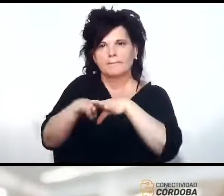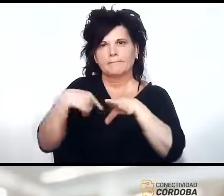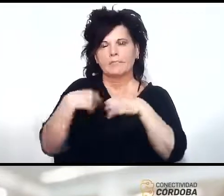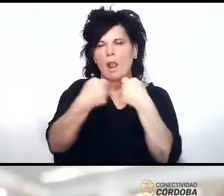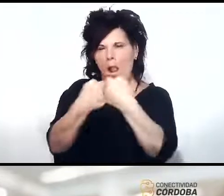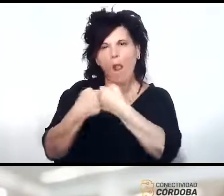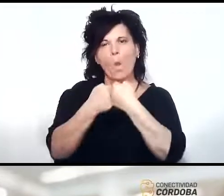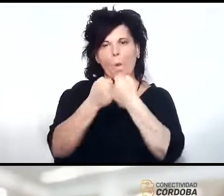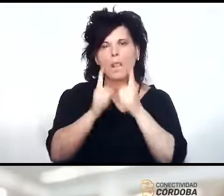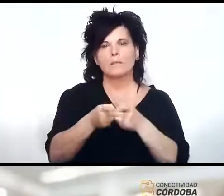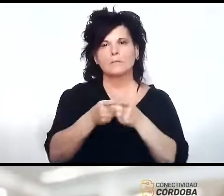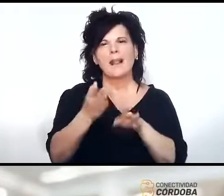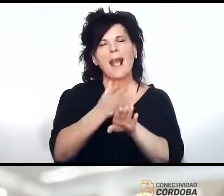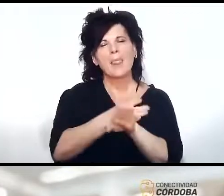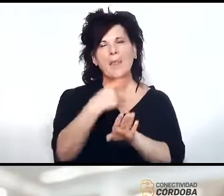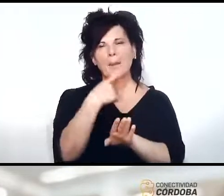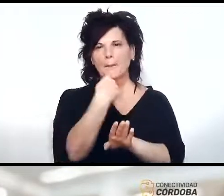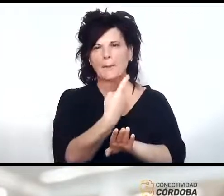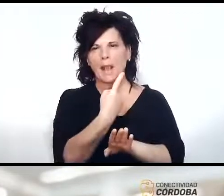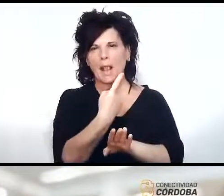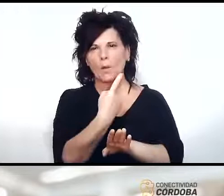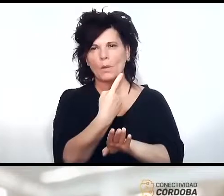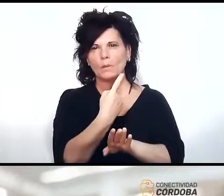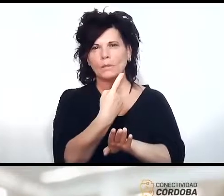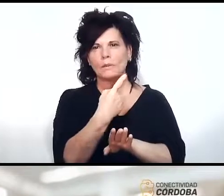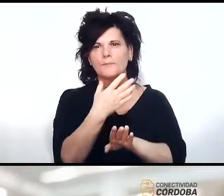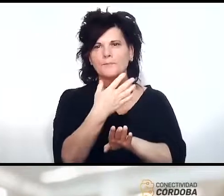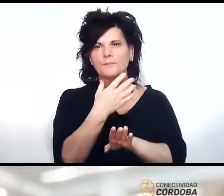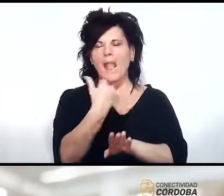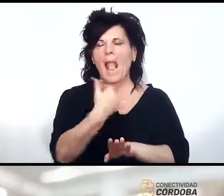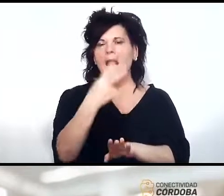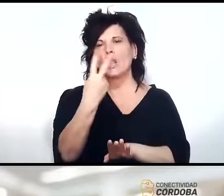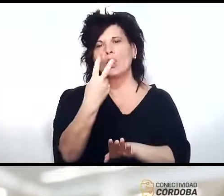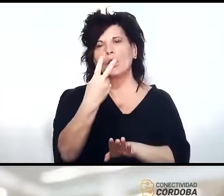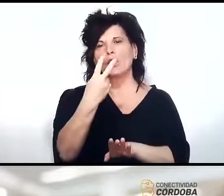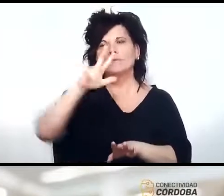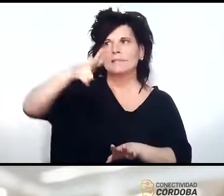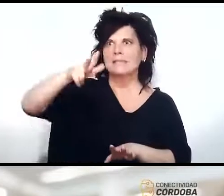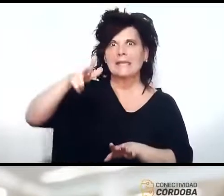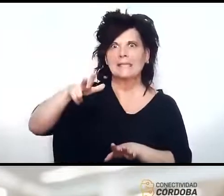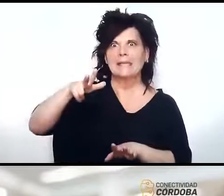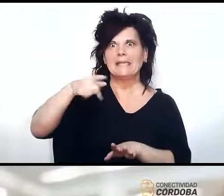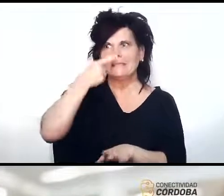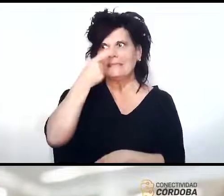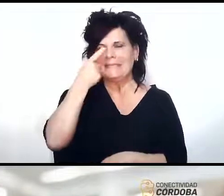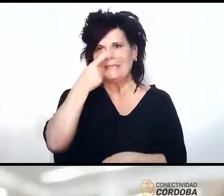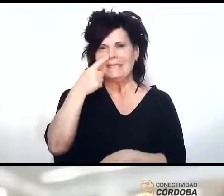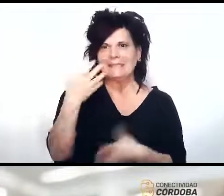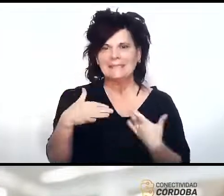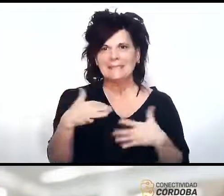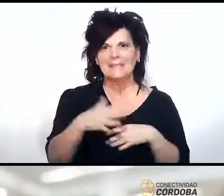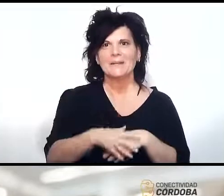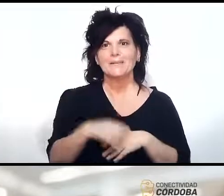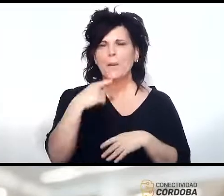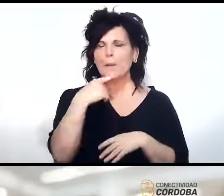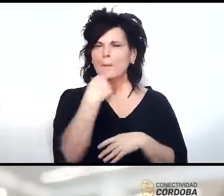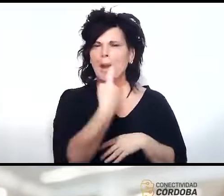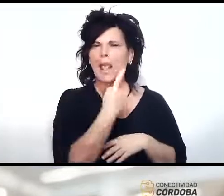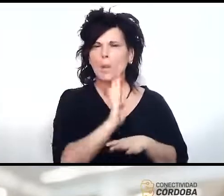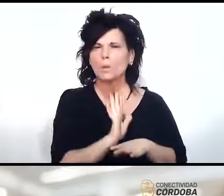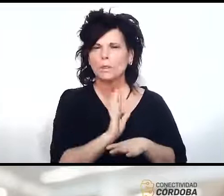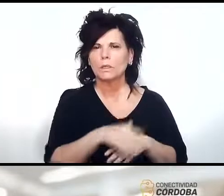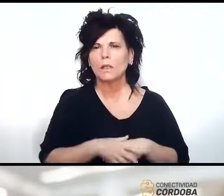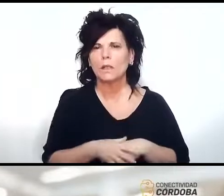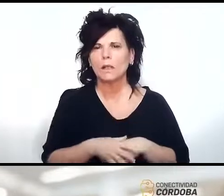antes de hacer una pregunta hay dos el tema satelital siempre despierta mucho interés yo tengo una pregunta sobre